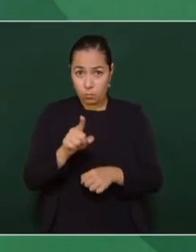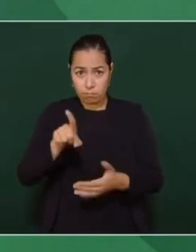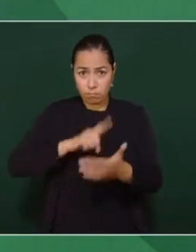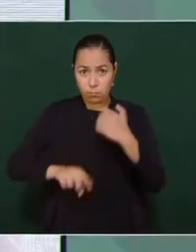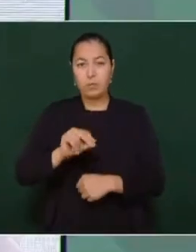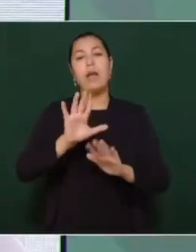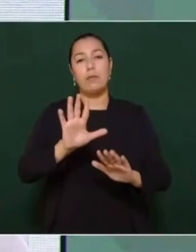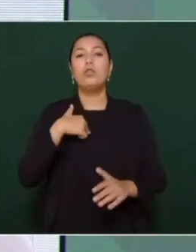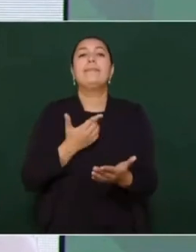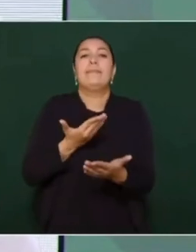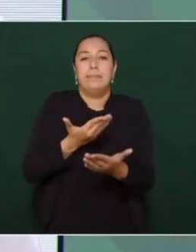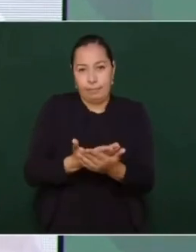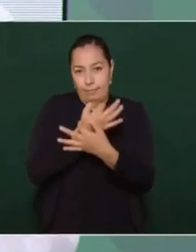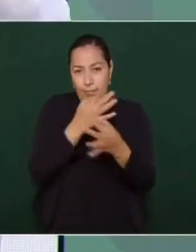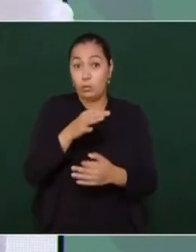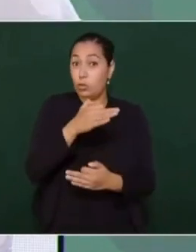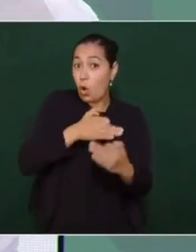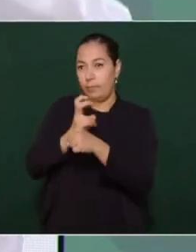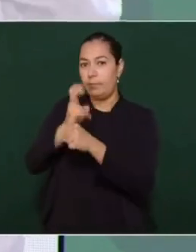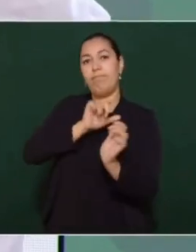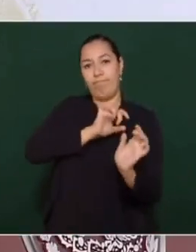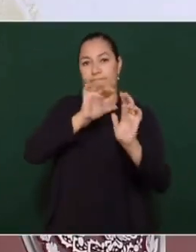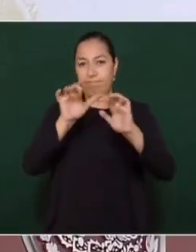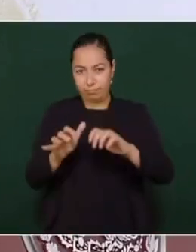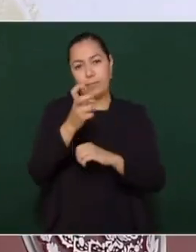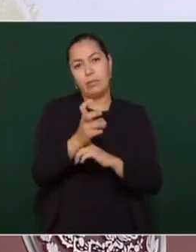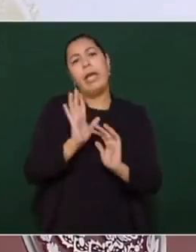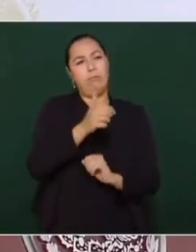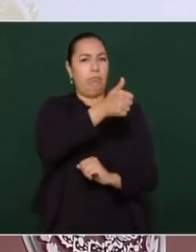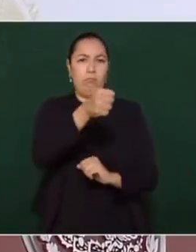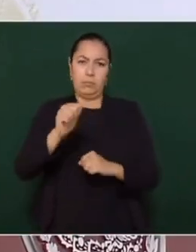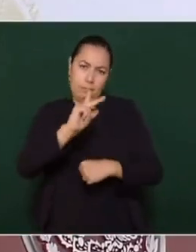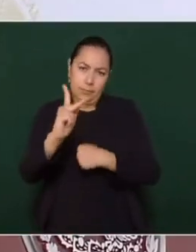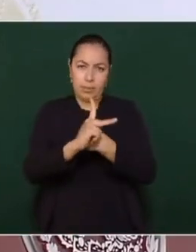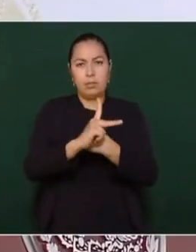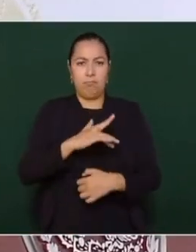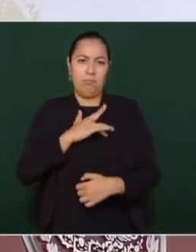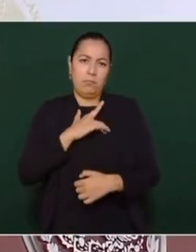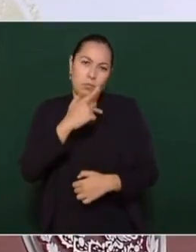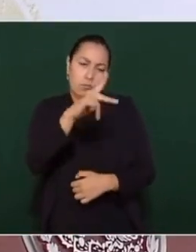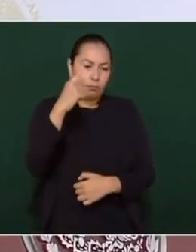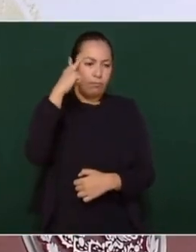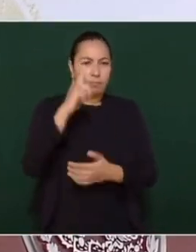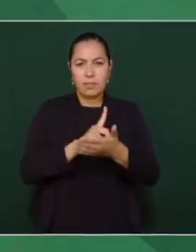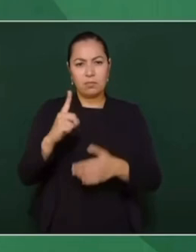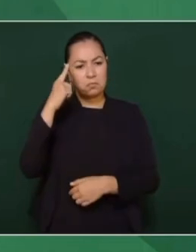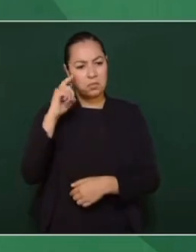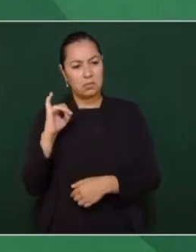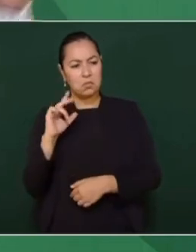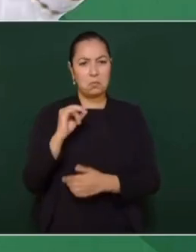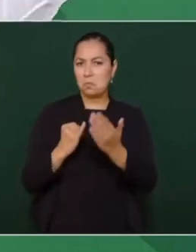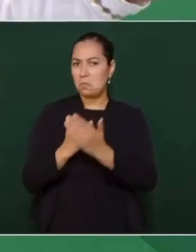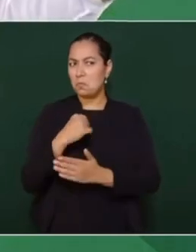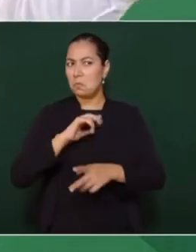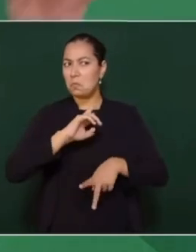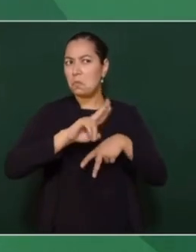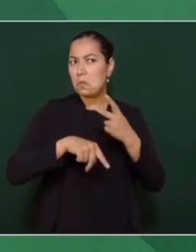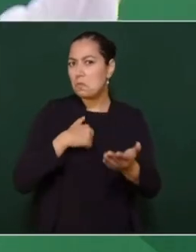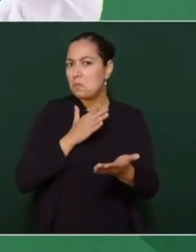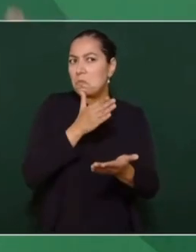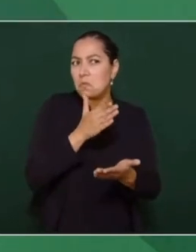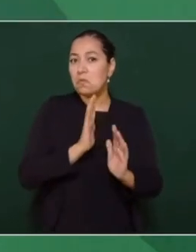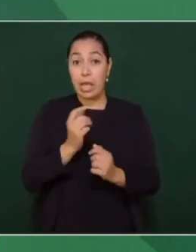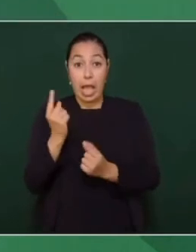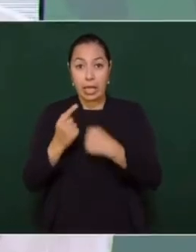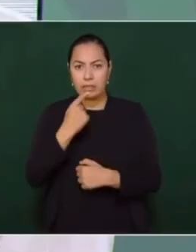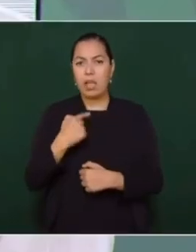y que ya cada país en ejercicio de sus derechos decida. Ya algunos están planteando